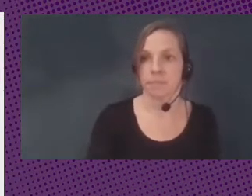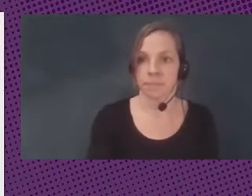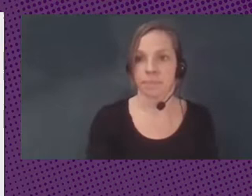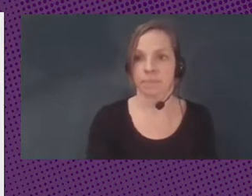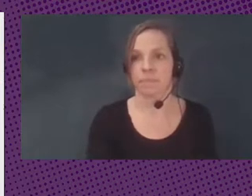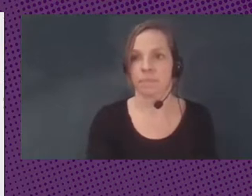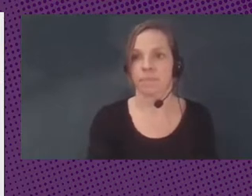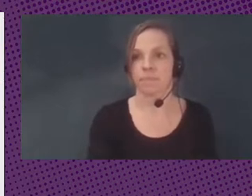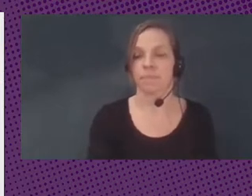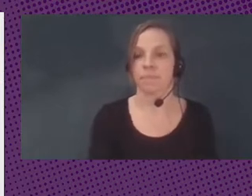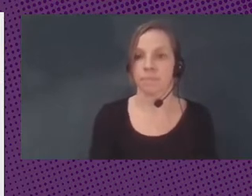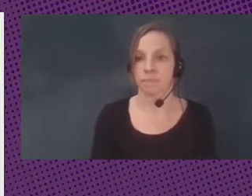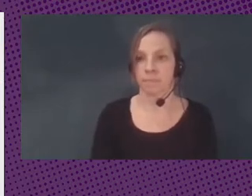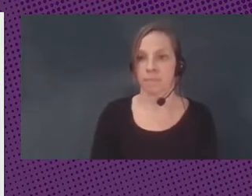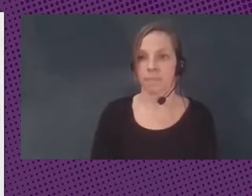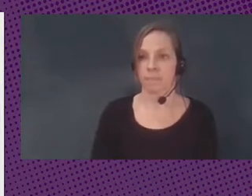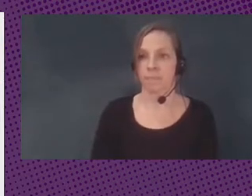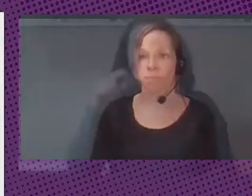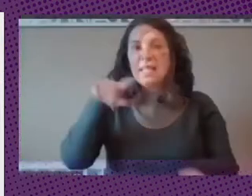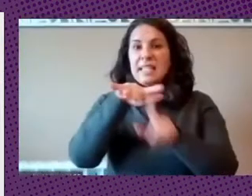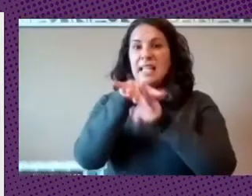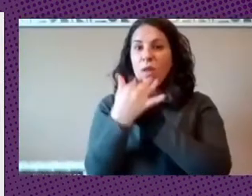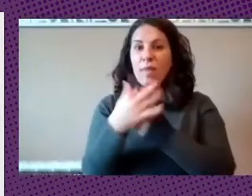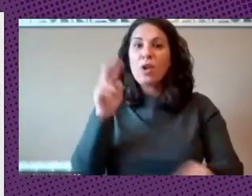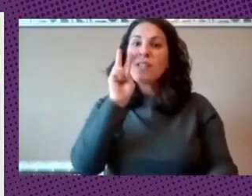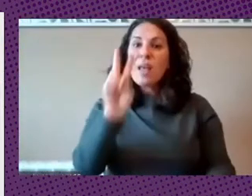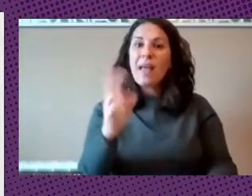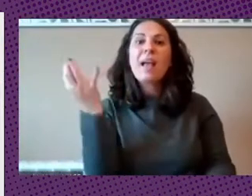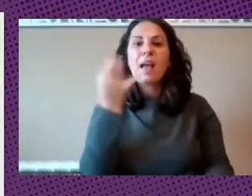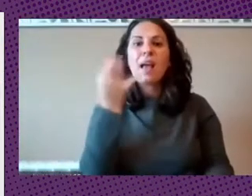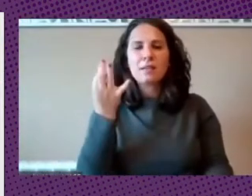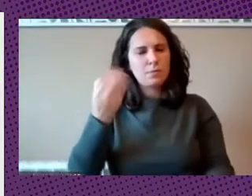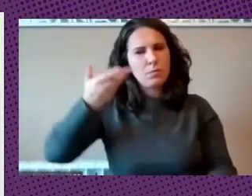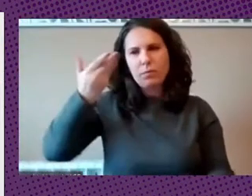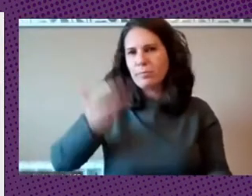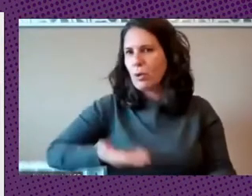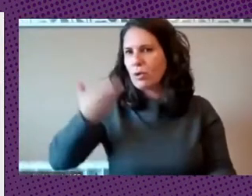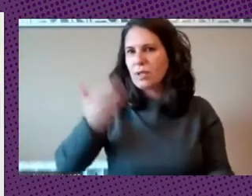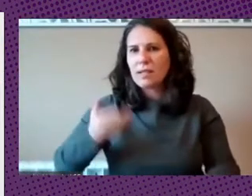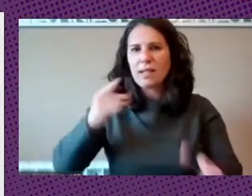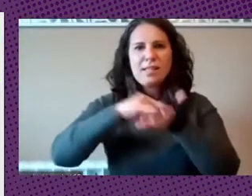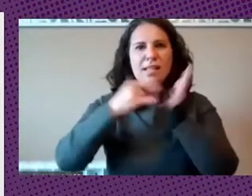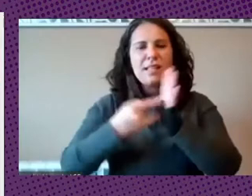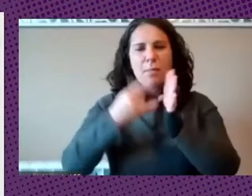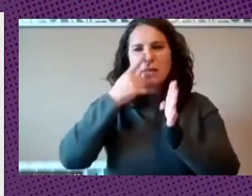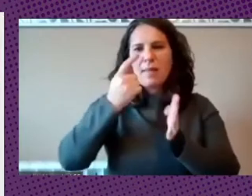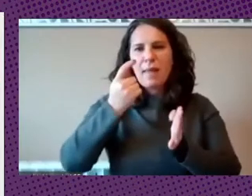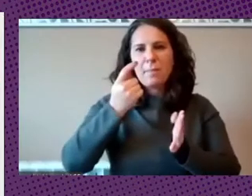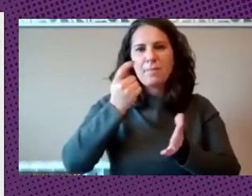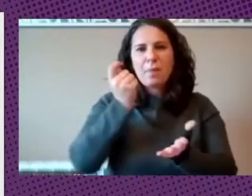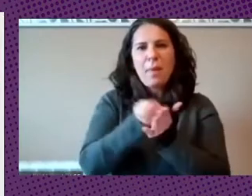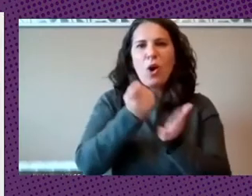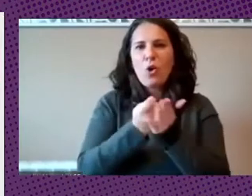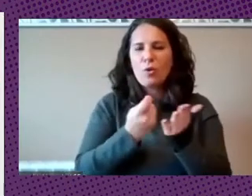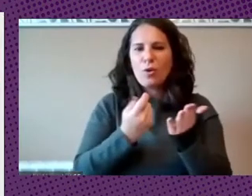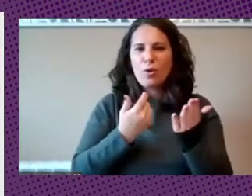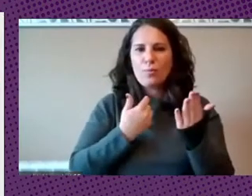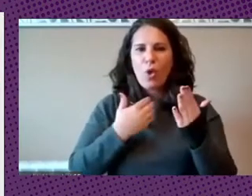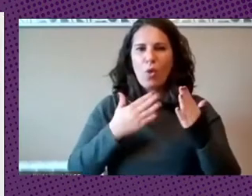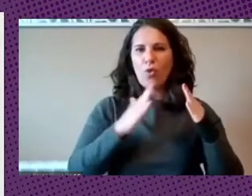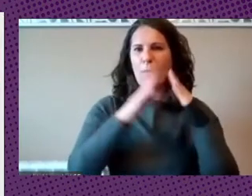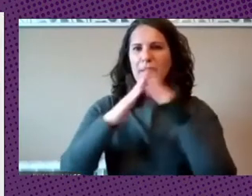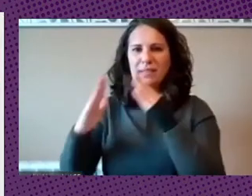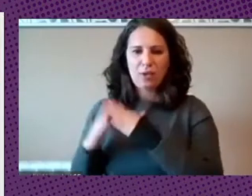esto nos muestra la crucial importancia de los sistemas de pago domésticos los que administran los bancos